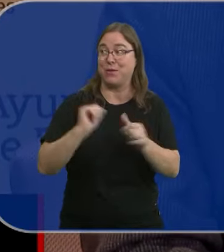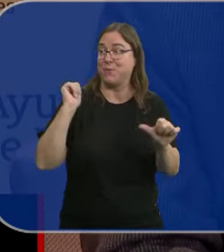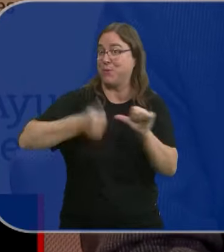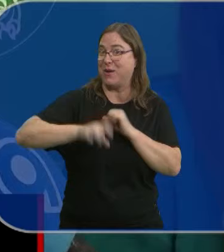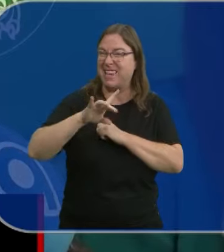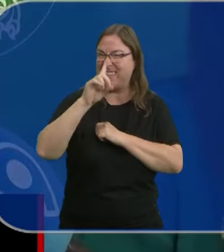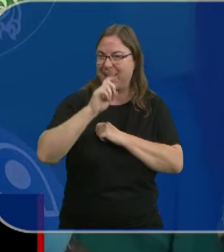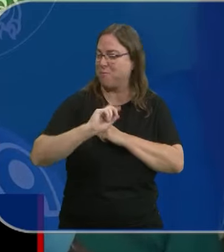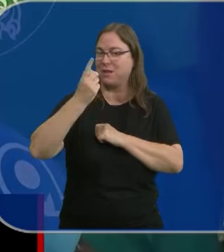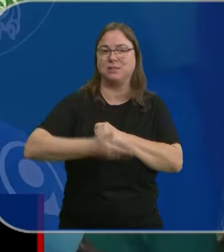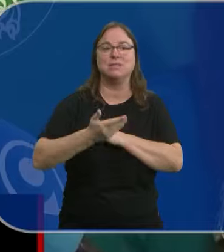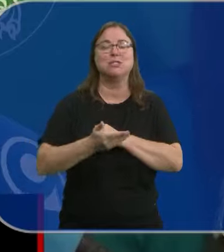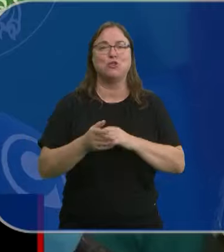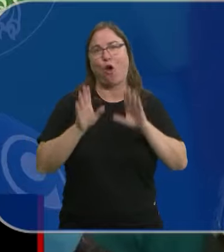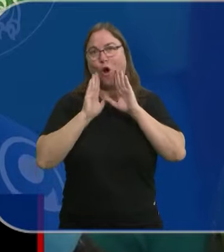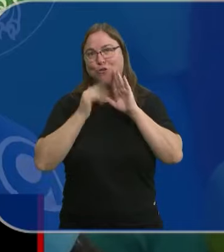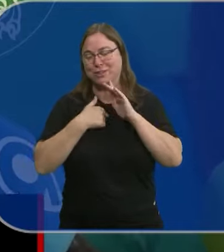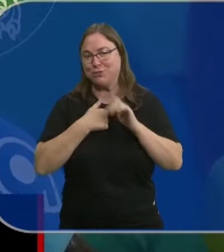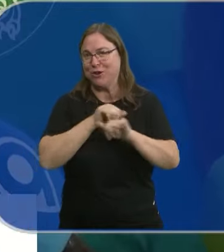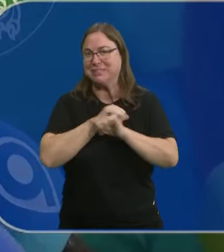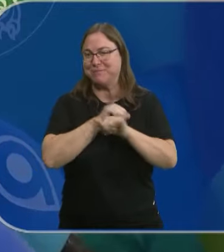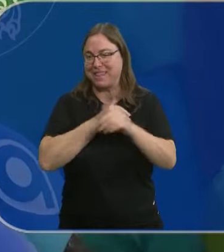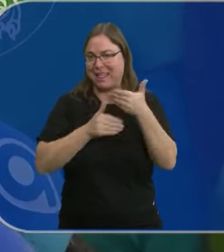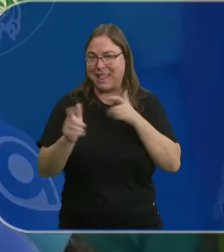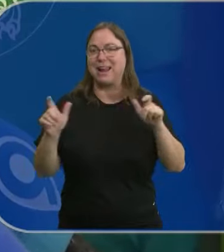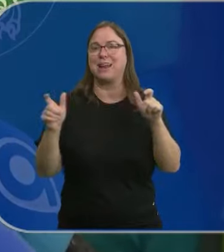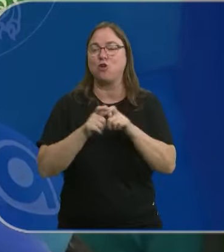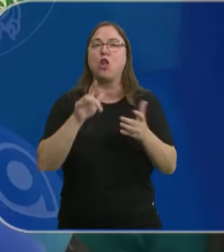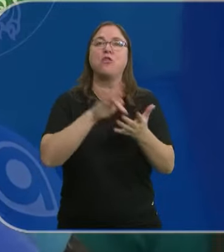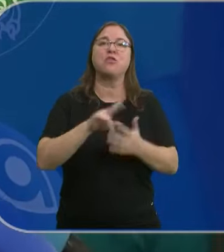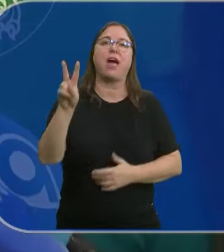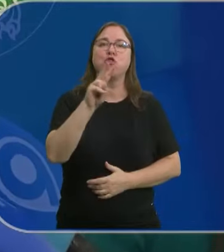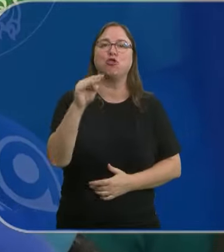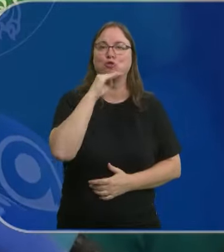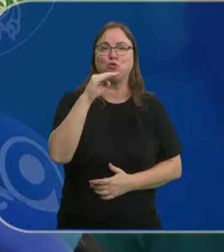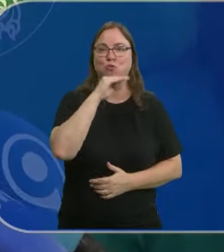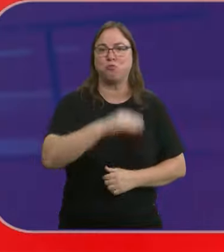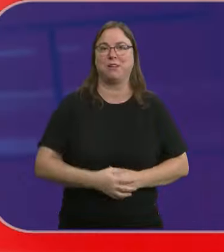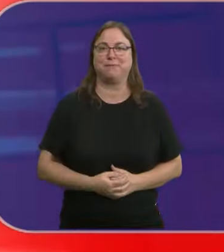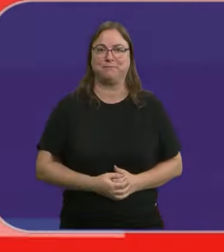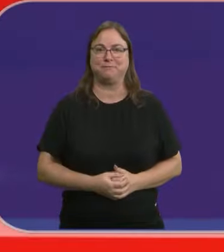los últimos 15 años. Tengo que confesar que tengo esperanzas en esa reunión del día 2 de octubre.